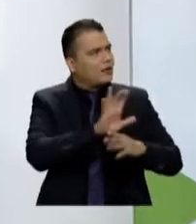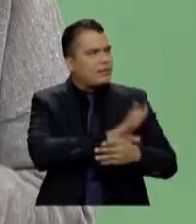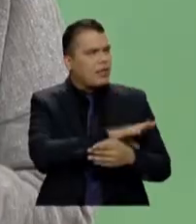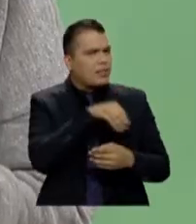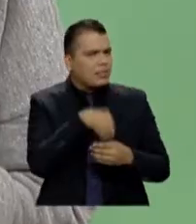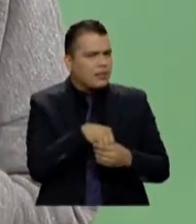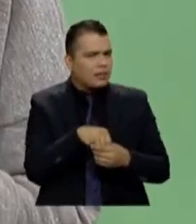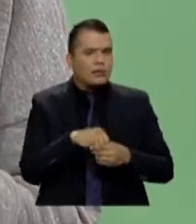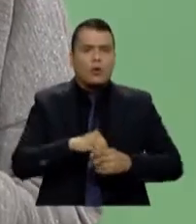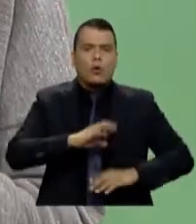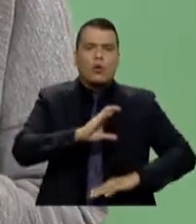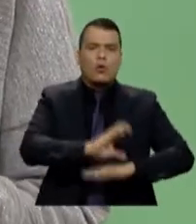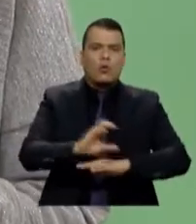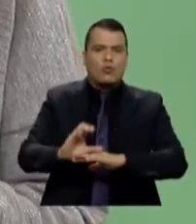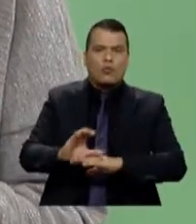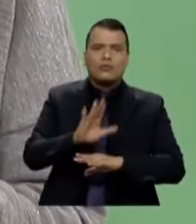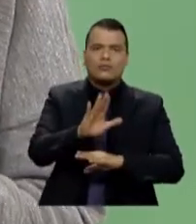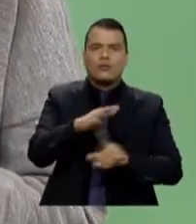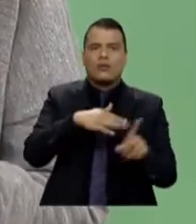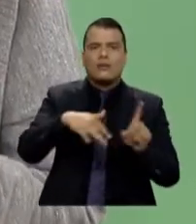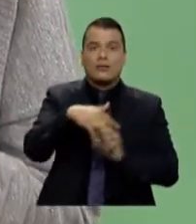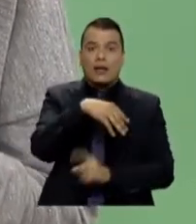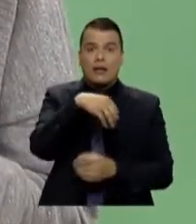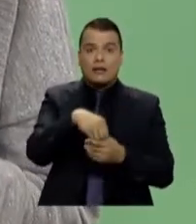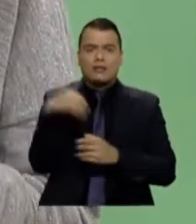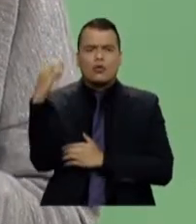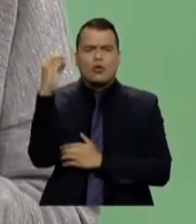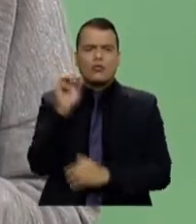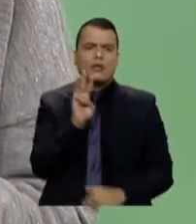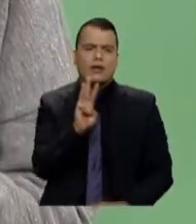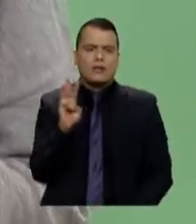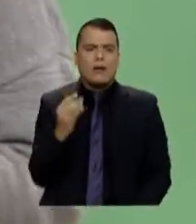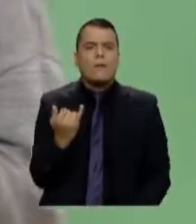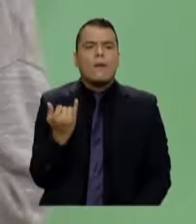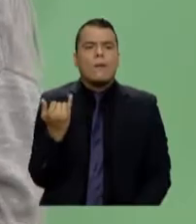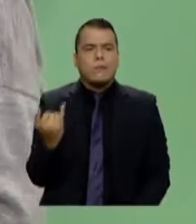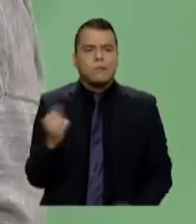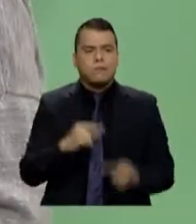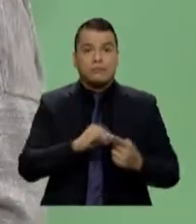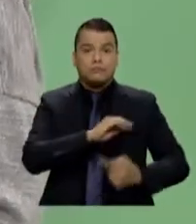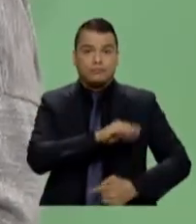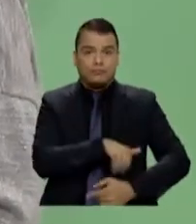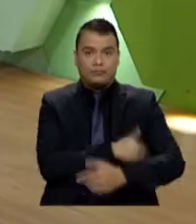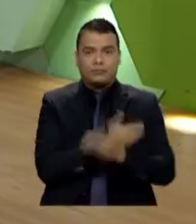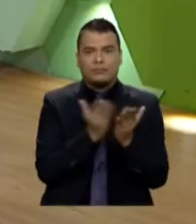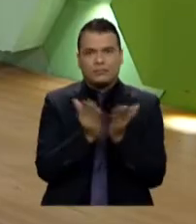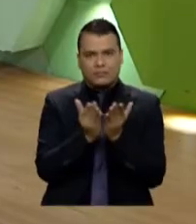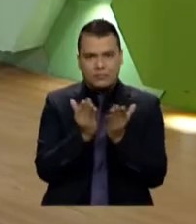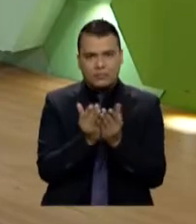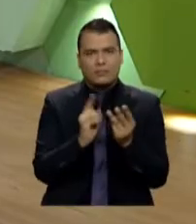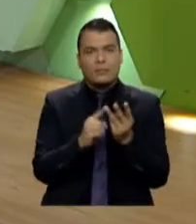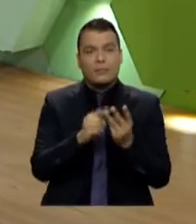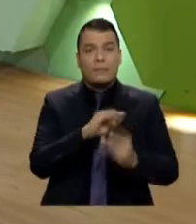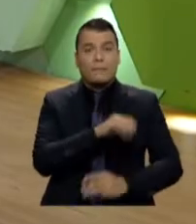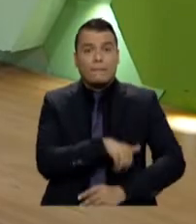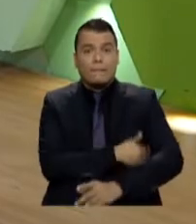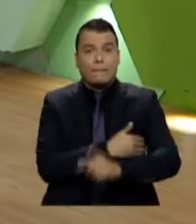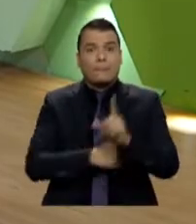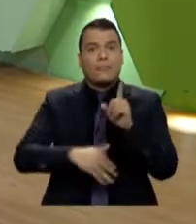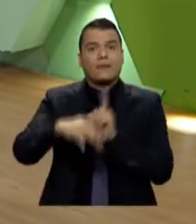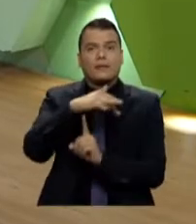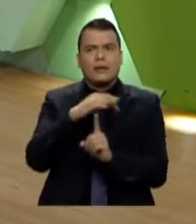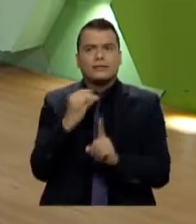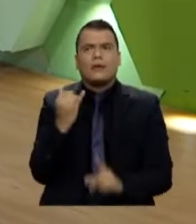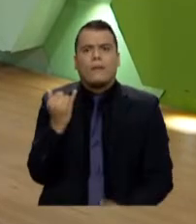33 corporaciones autónomas regionales, está el Ministerio de Educación, por supuesto está el Ministerio de Ambiente y bueno,